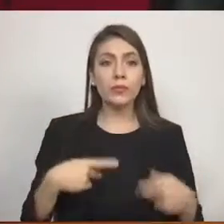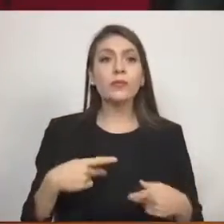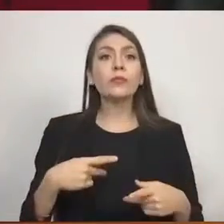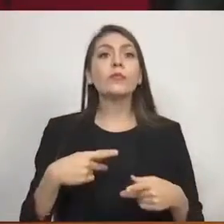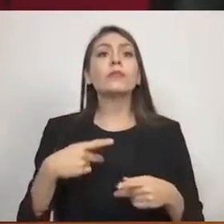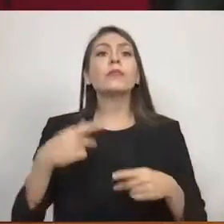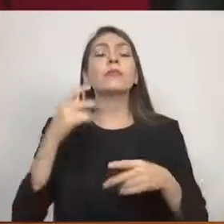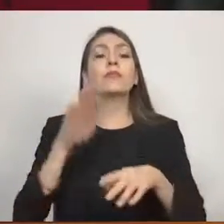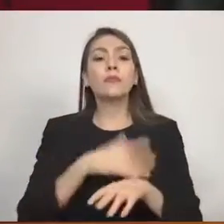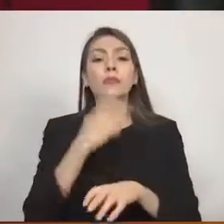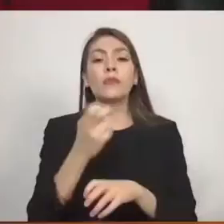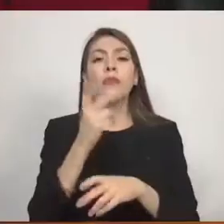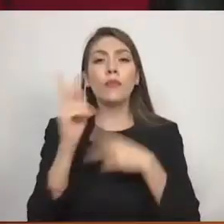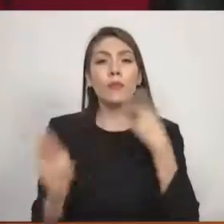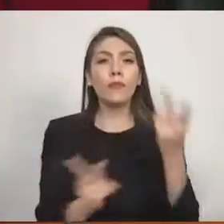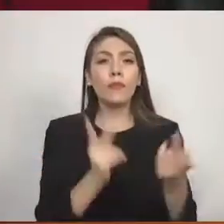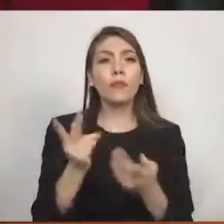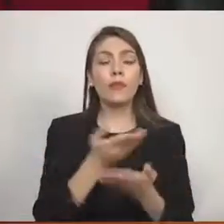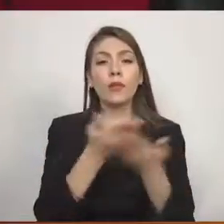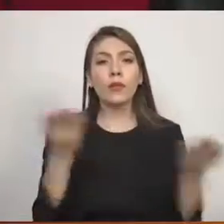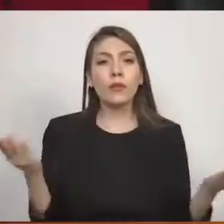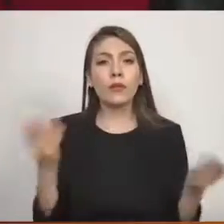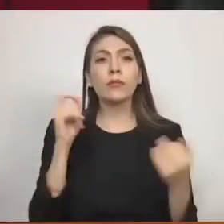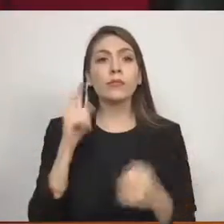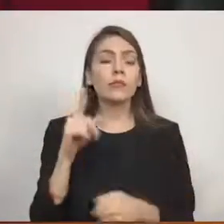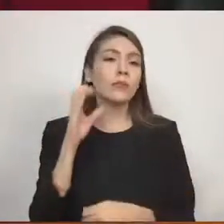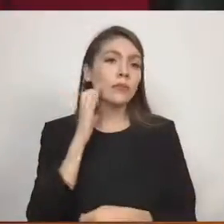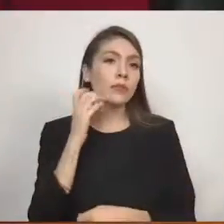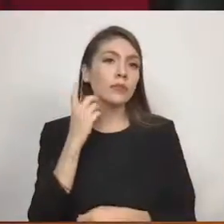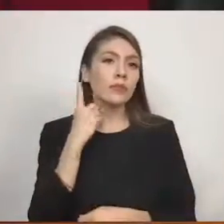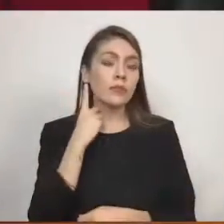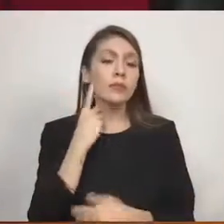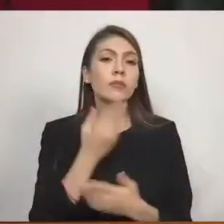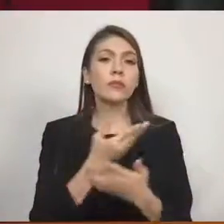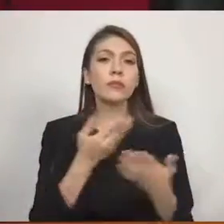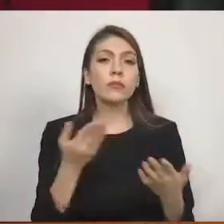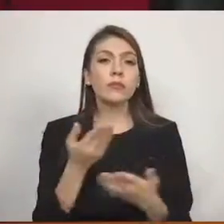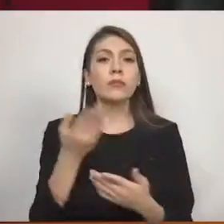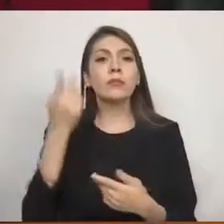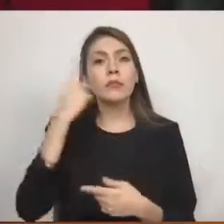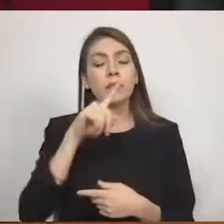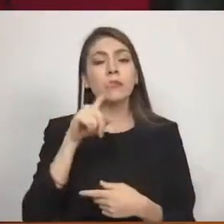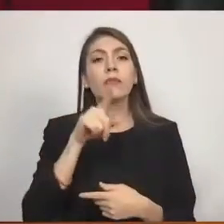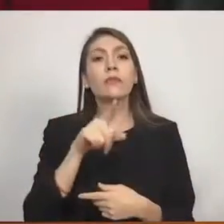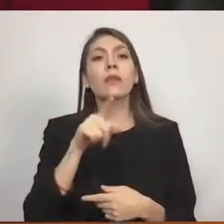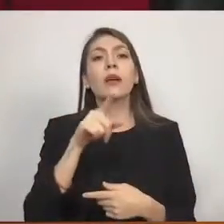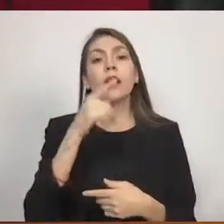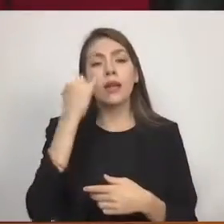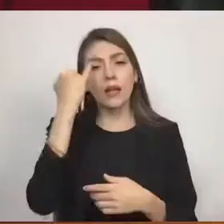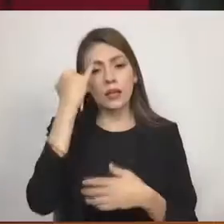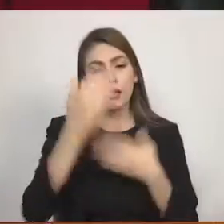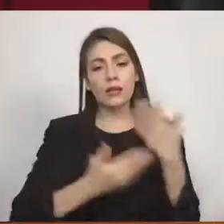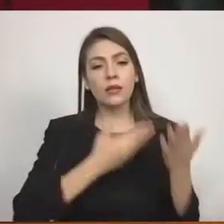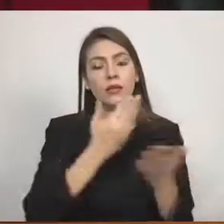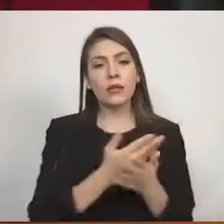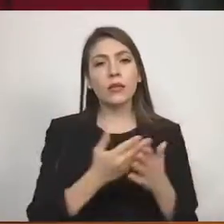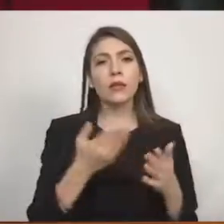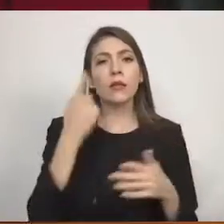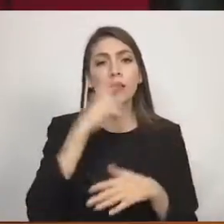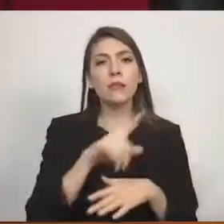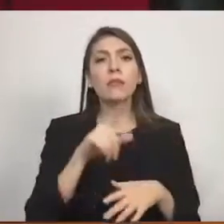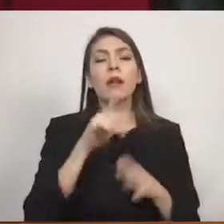consideración de este honorable cuerpo legislativo la presente iniciativa de decreto para que, de estimar lo